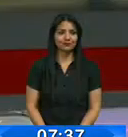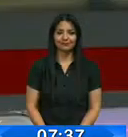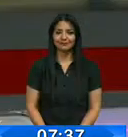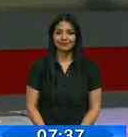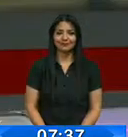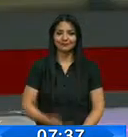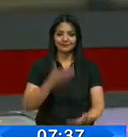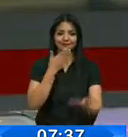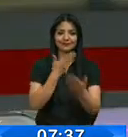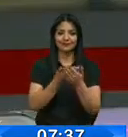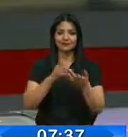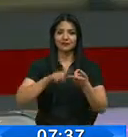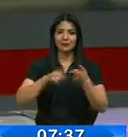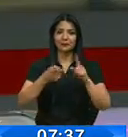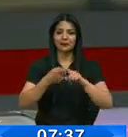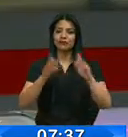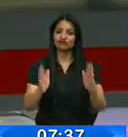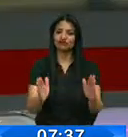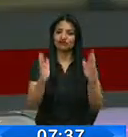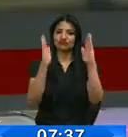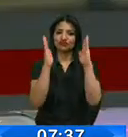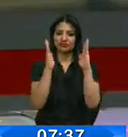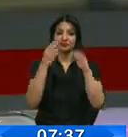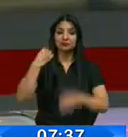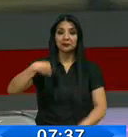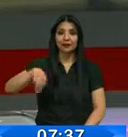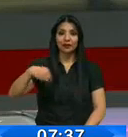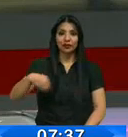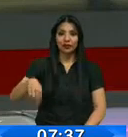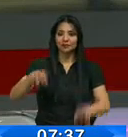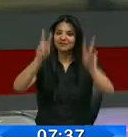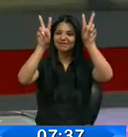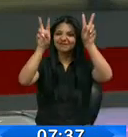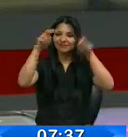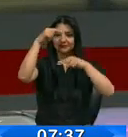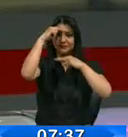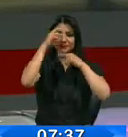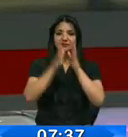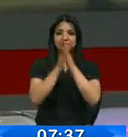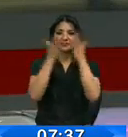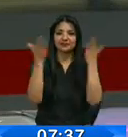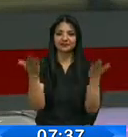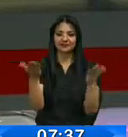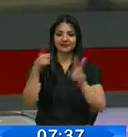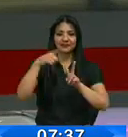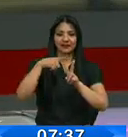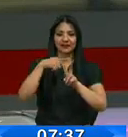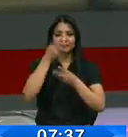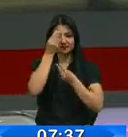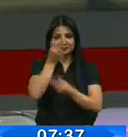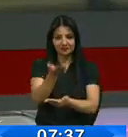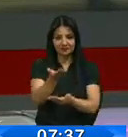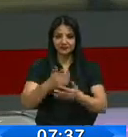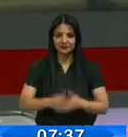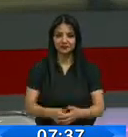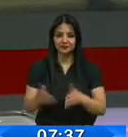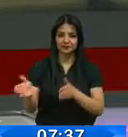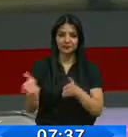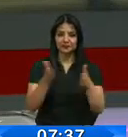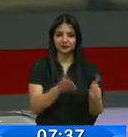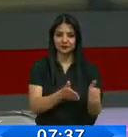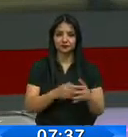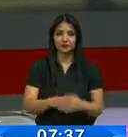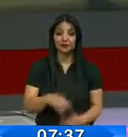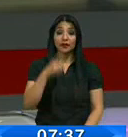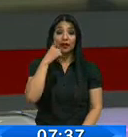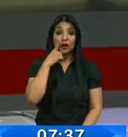Gracias amigos queridos por compartir esta emisión de miércoles de los informativos de Televisentro siempre a su servicio. El matrimonio civil entre